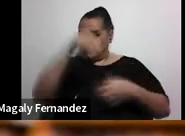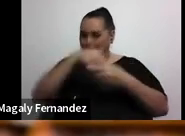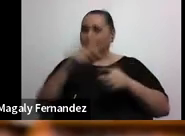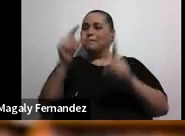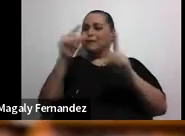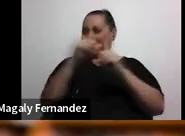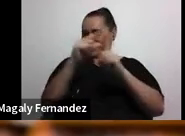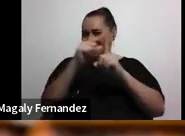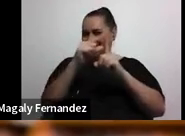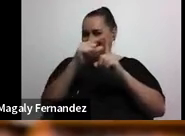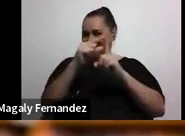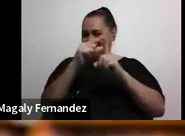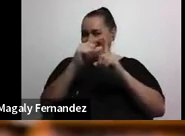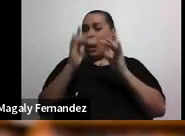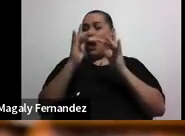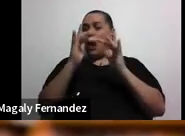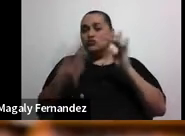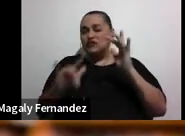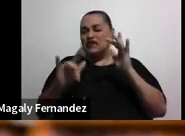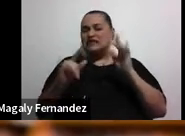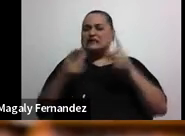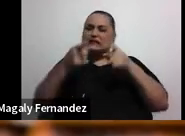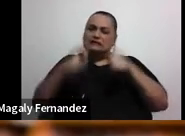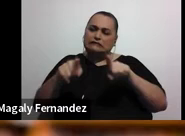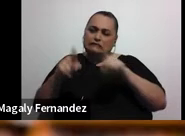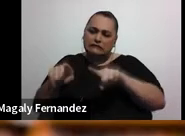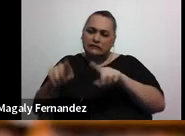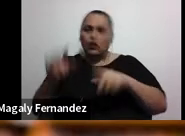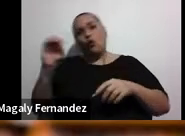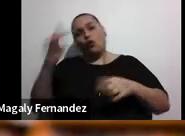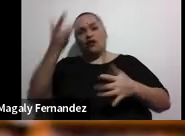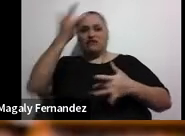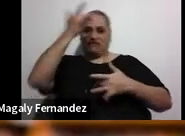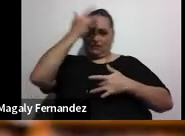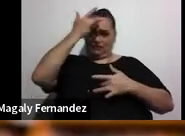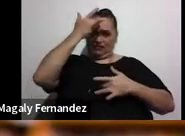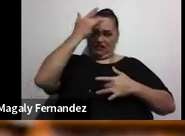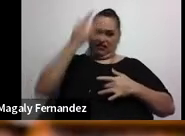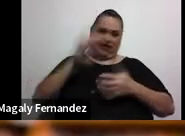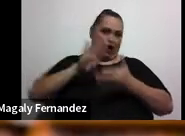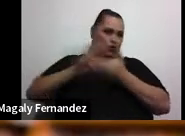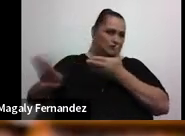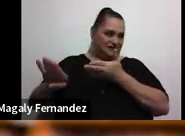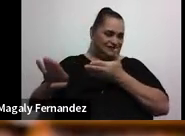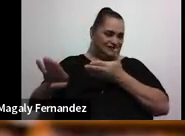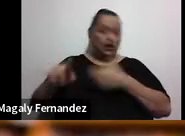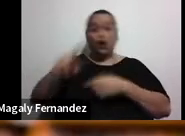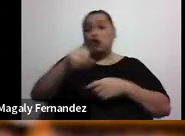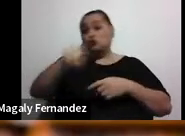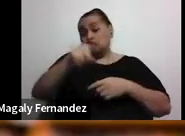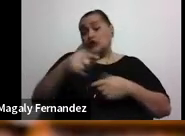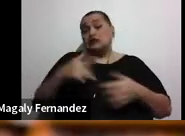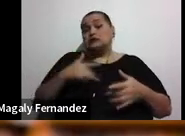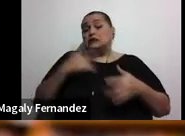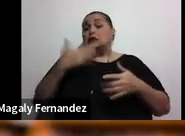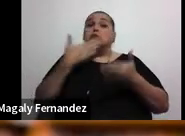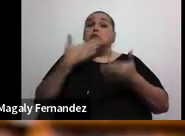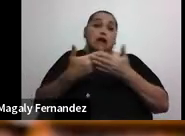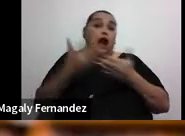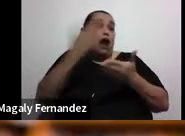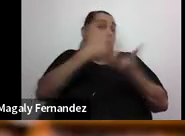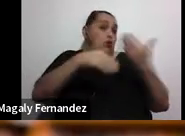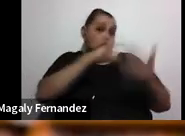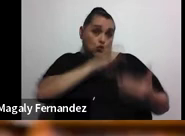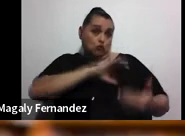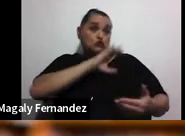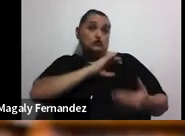no solamente la ausencia de afecciones o enfermedad. Yo les digo, ustedes pueden estar bien, inclusive, con alguna condición médica. También uno puede